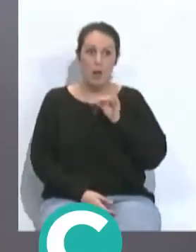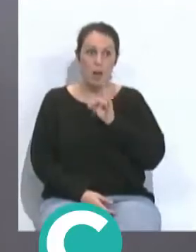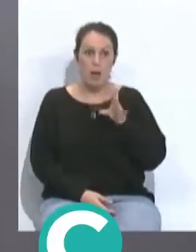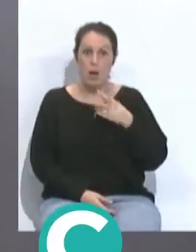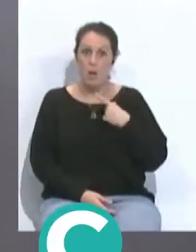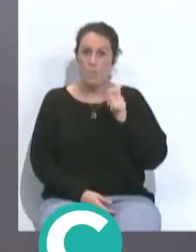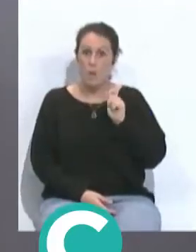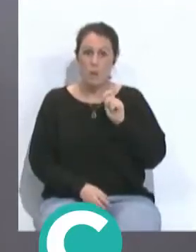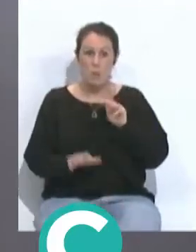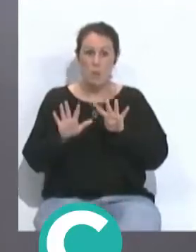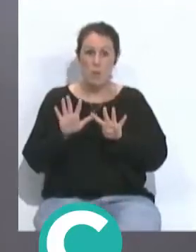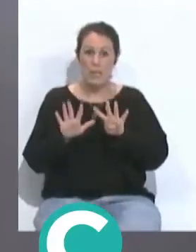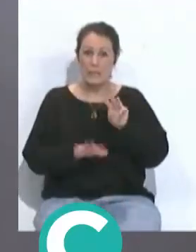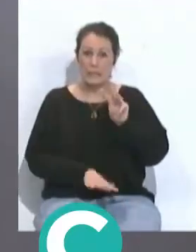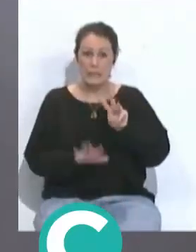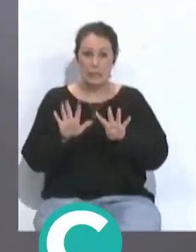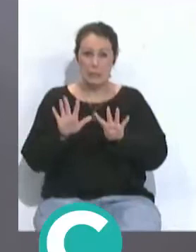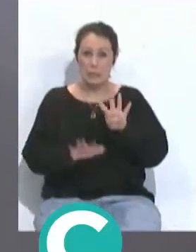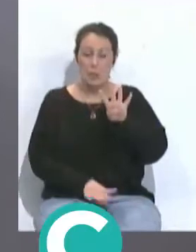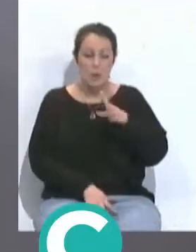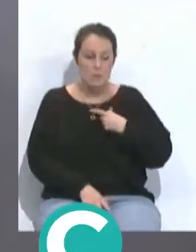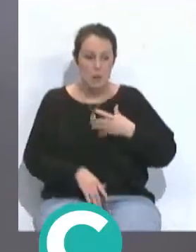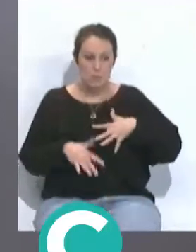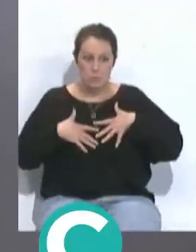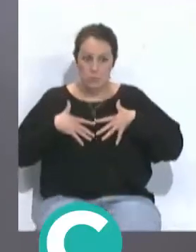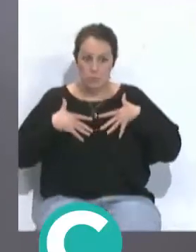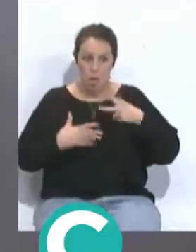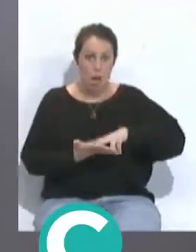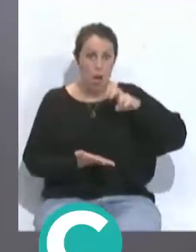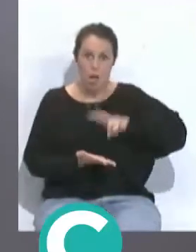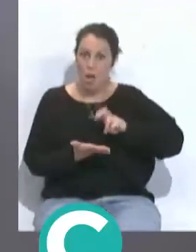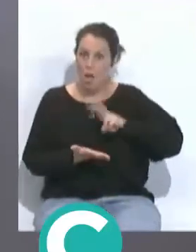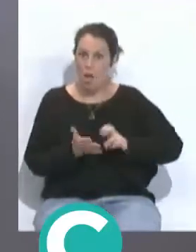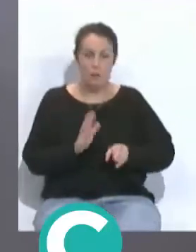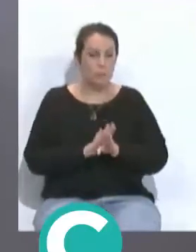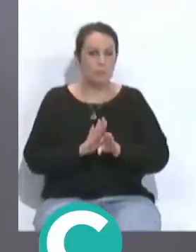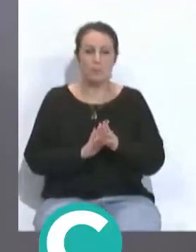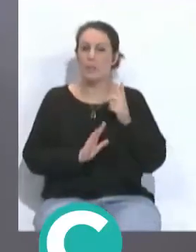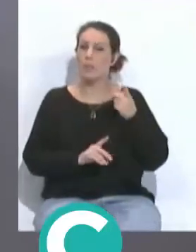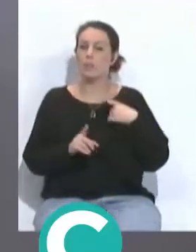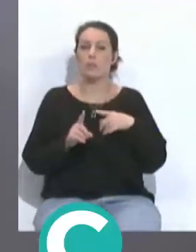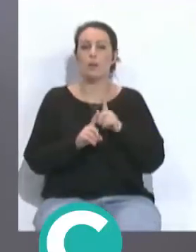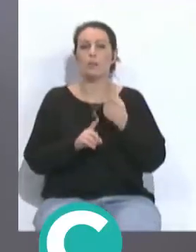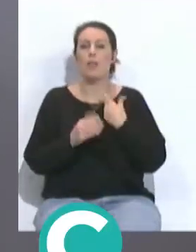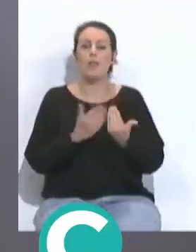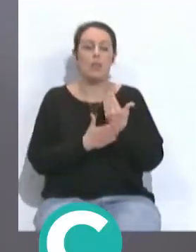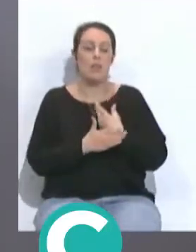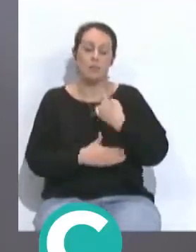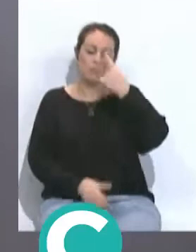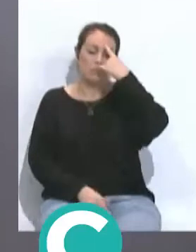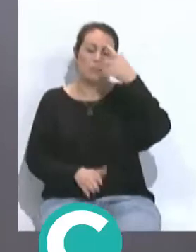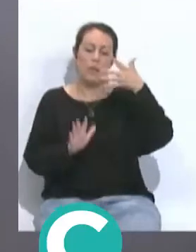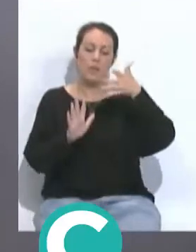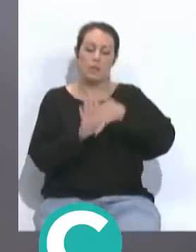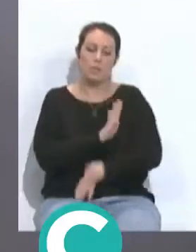gol en el minuto 93, 94, aquello fue un estallido de júbilo que todavía estáis dando falta todavía, aquello fue de esos días inolvidables que